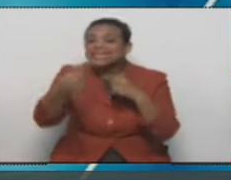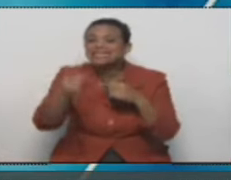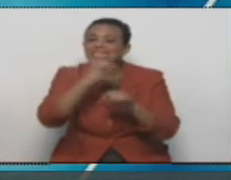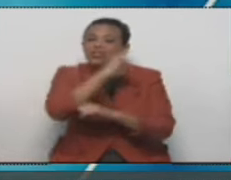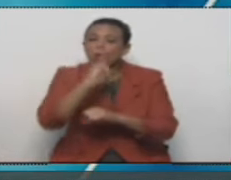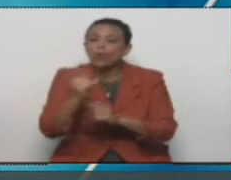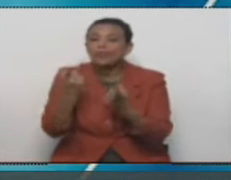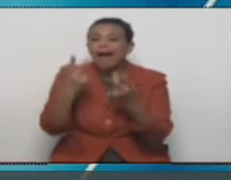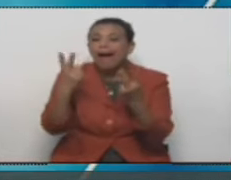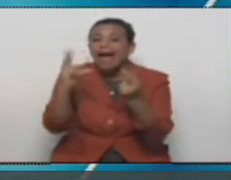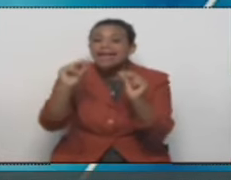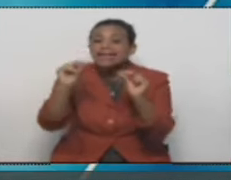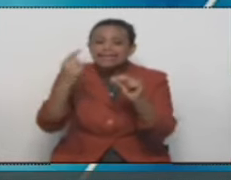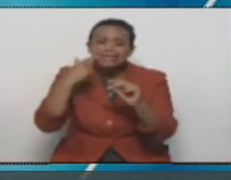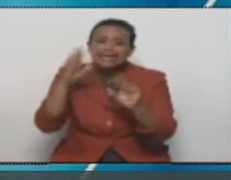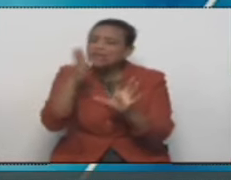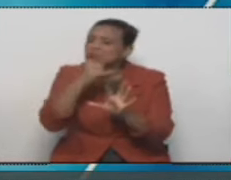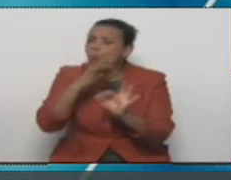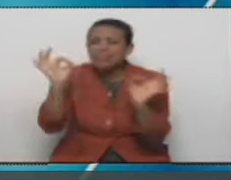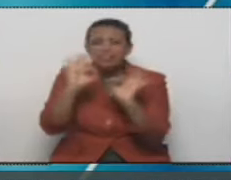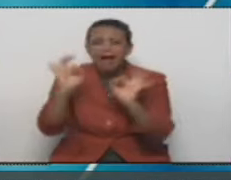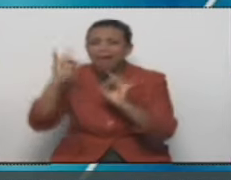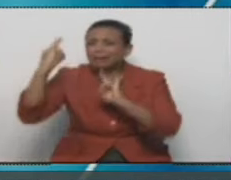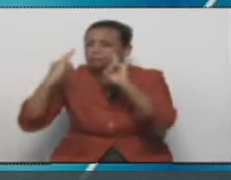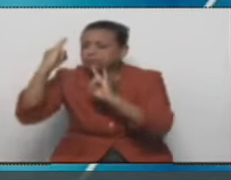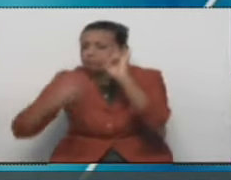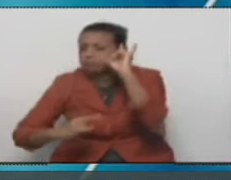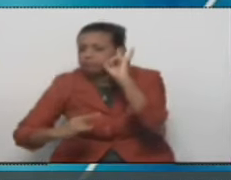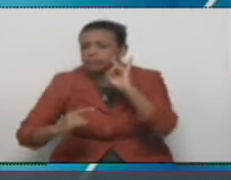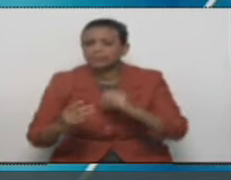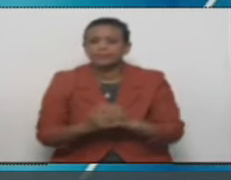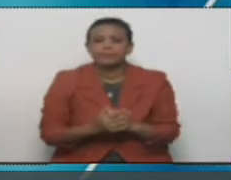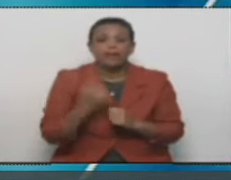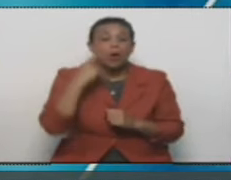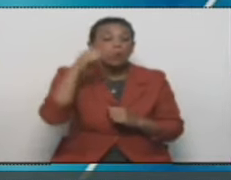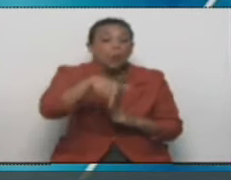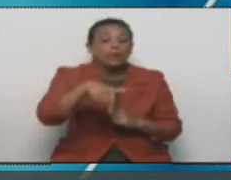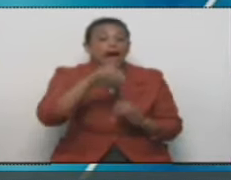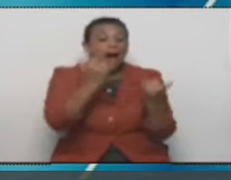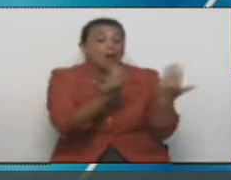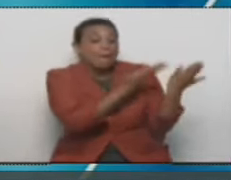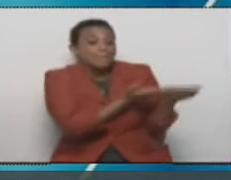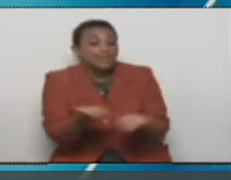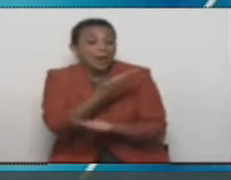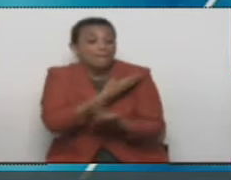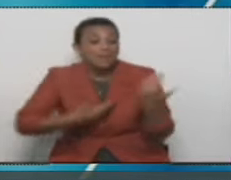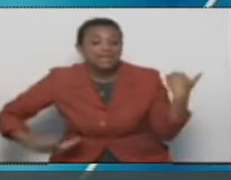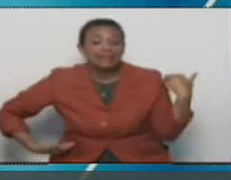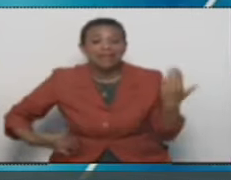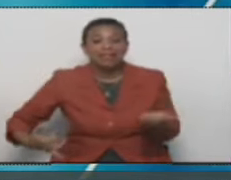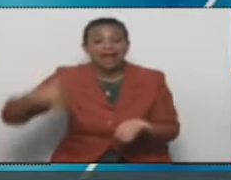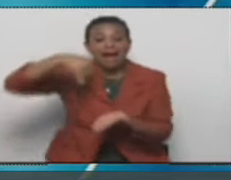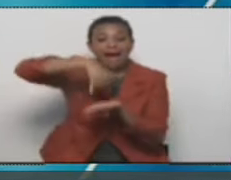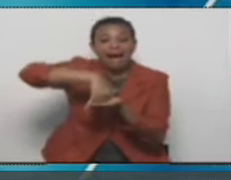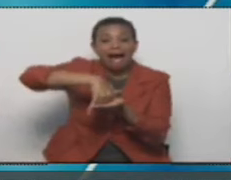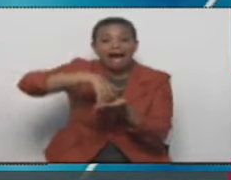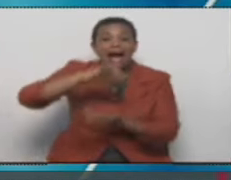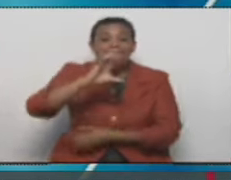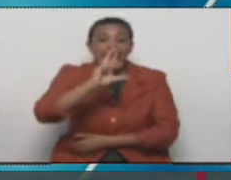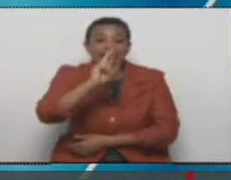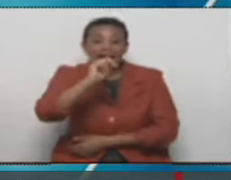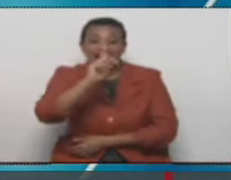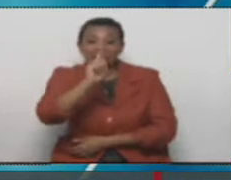saludar. Aquí tenemos un conjunto de empresarios invitados. Está el presidente de la CAN-TV, Mayor General Jesús